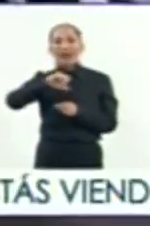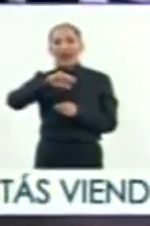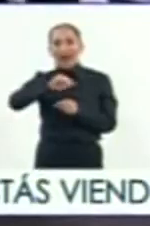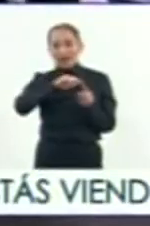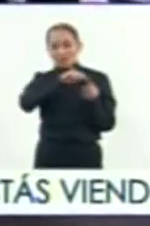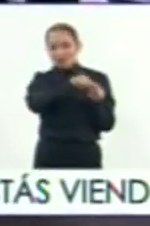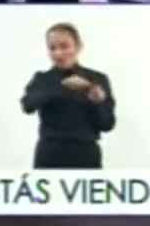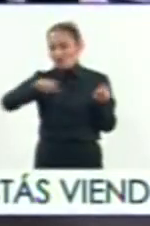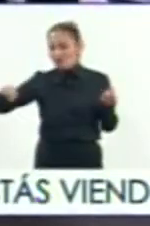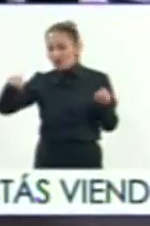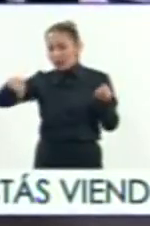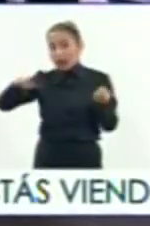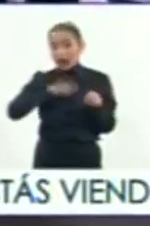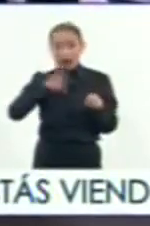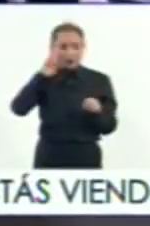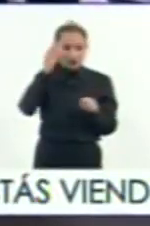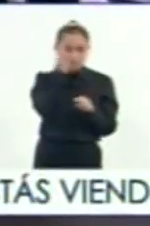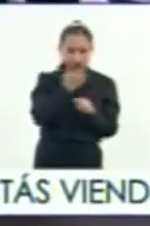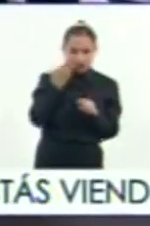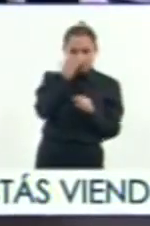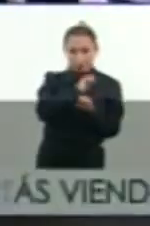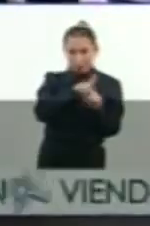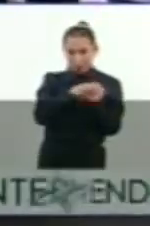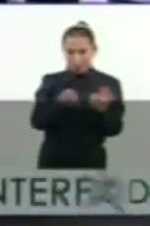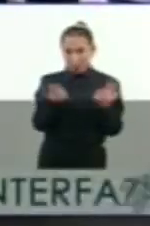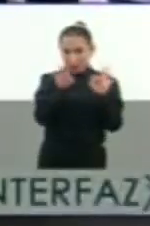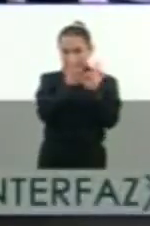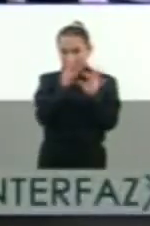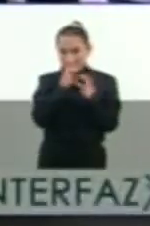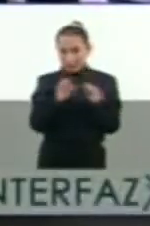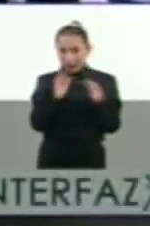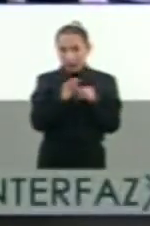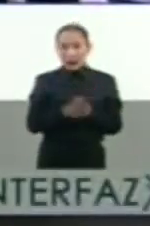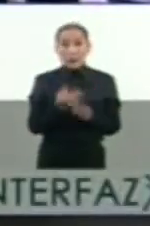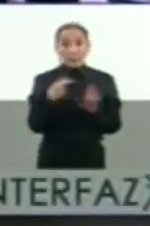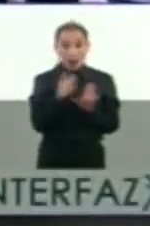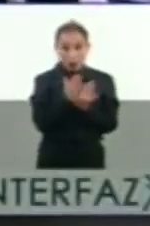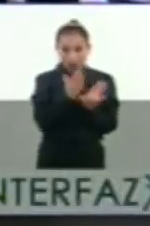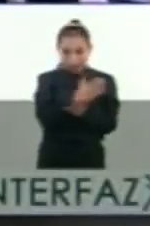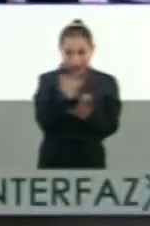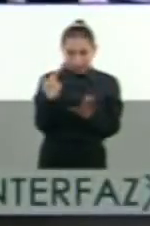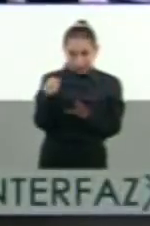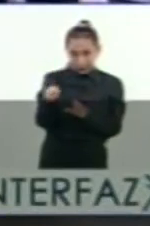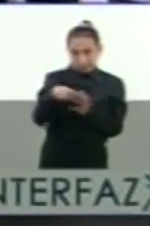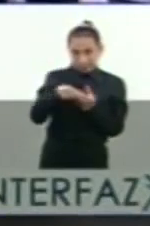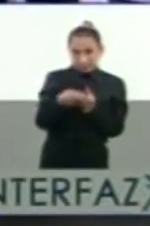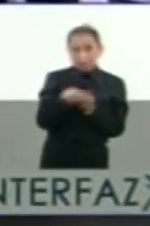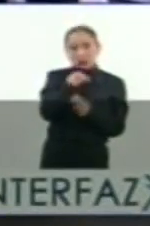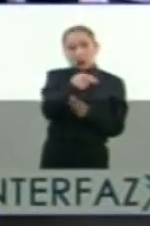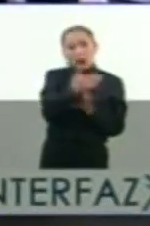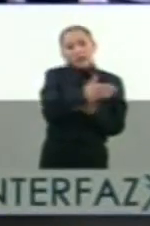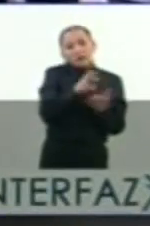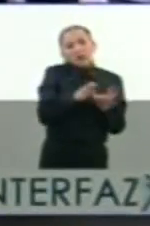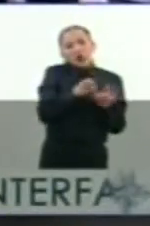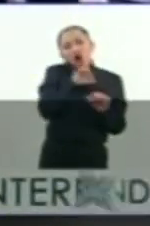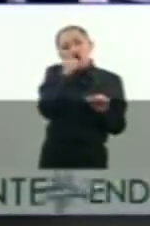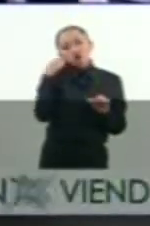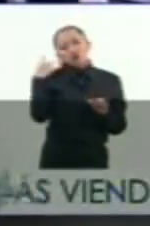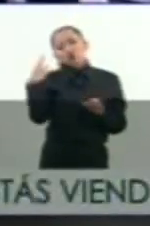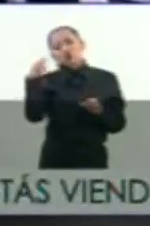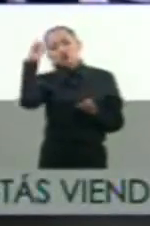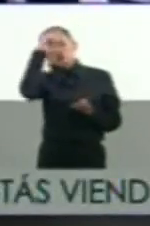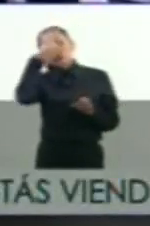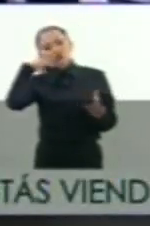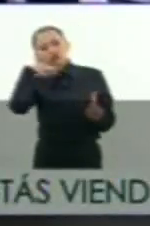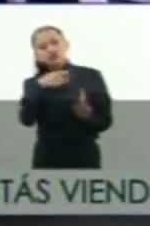una valoración específica, importante que comentarnos. Pero antes de entrar en esta lógica, me gustaría que nos platicaras desde tu punto de vista